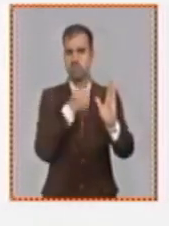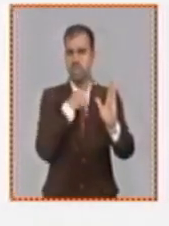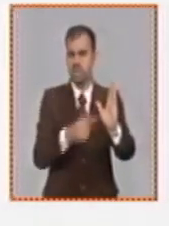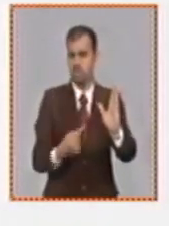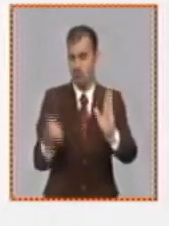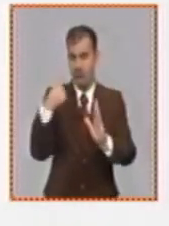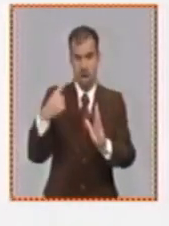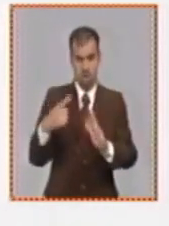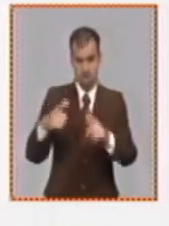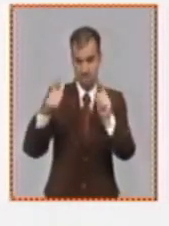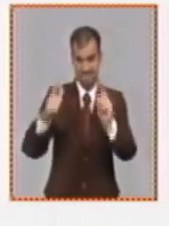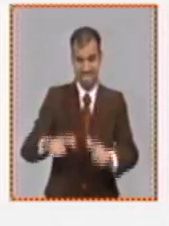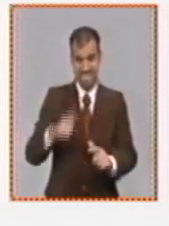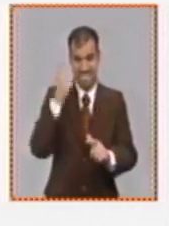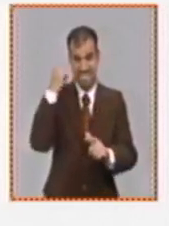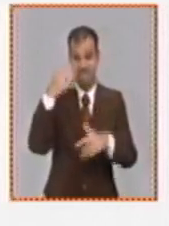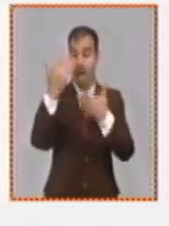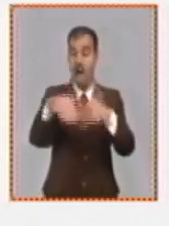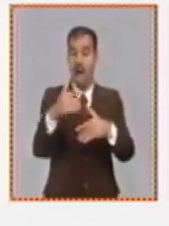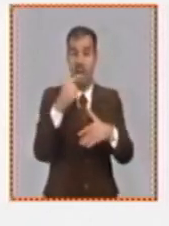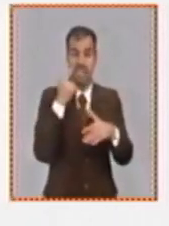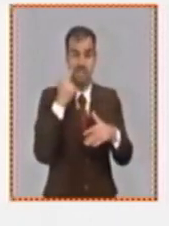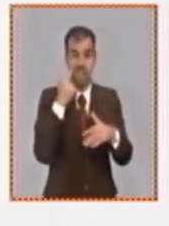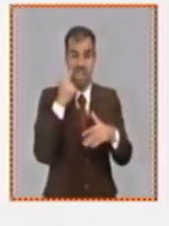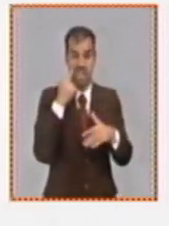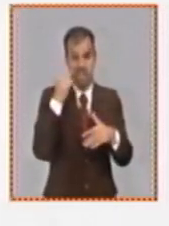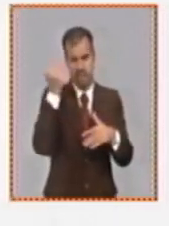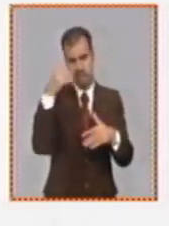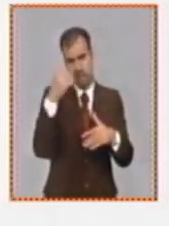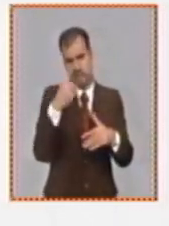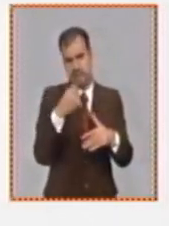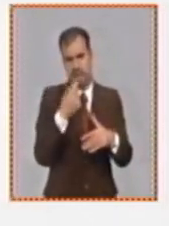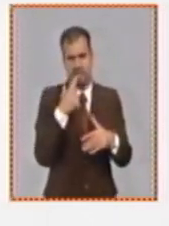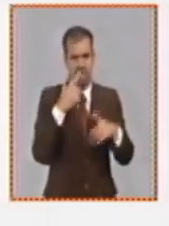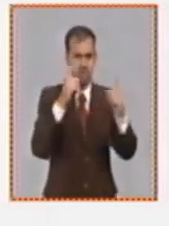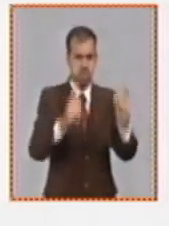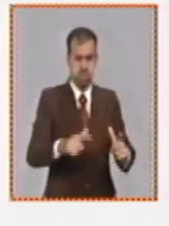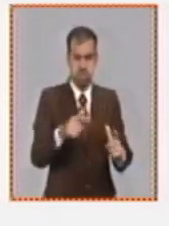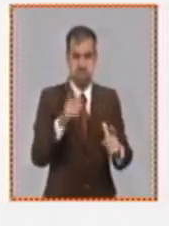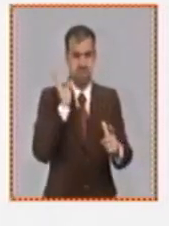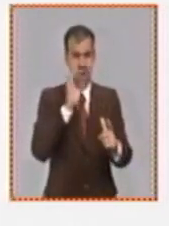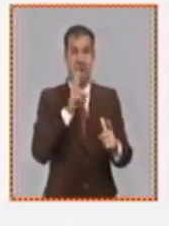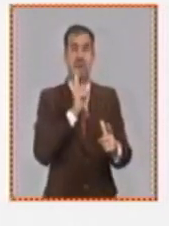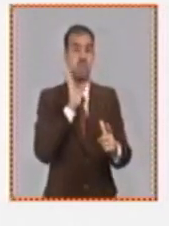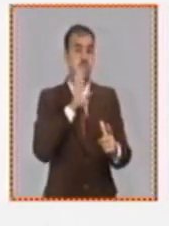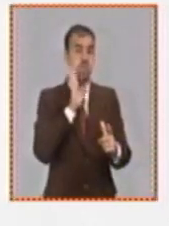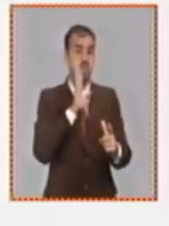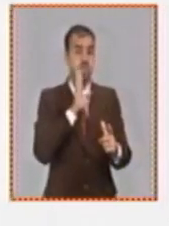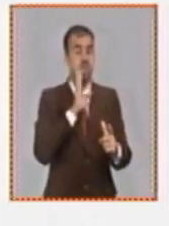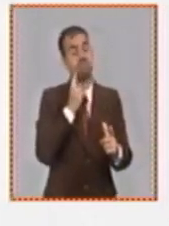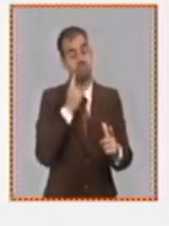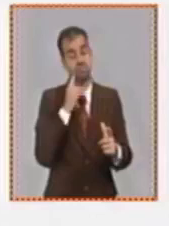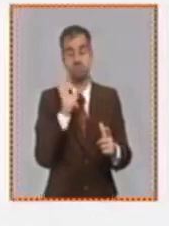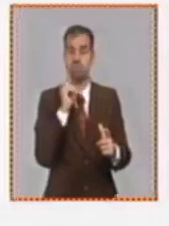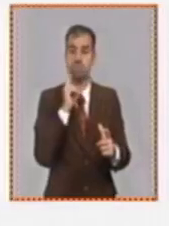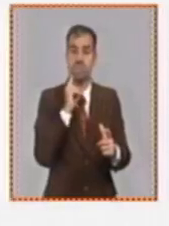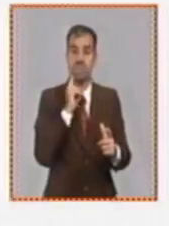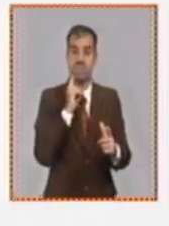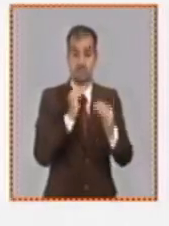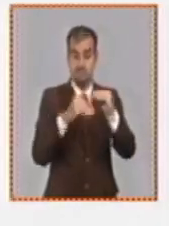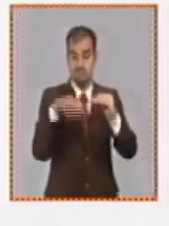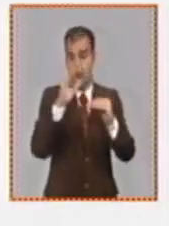fosa tuviese o sea que no está reconocida en el levantamiento que hoy está y está certificado bueno pasaría a ese registro ese control